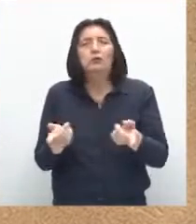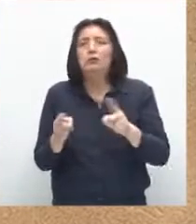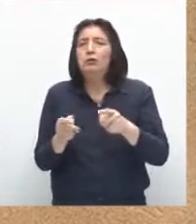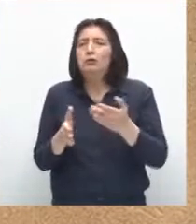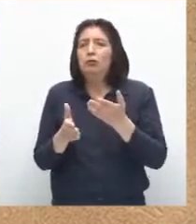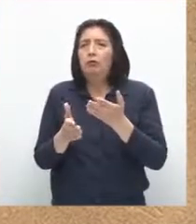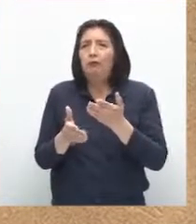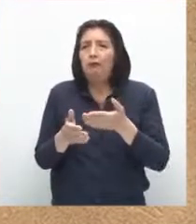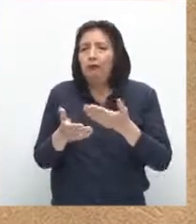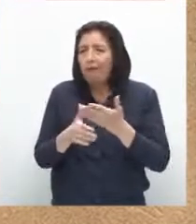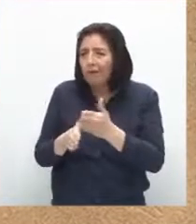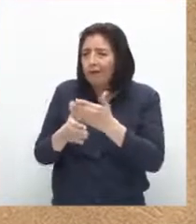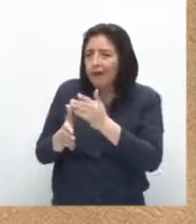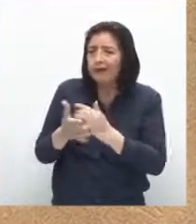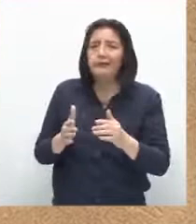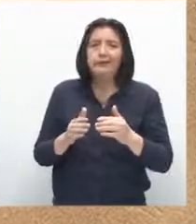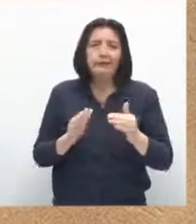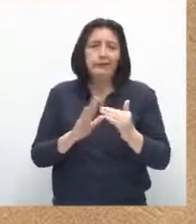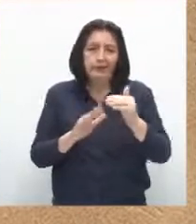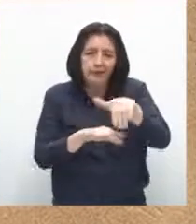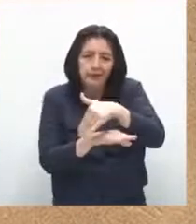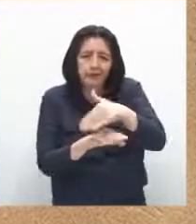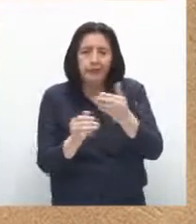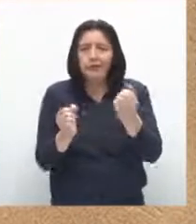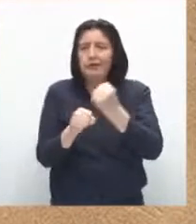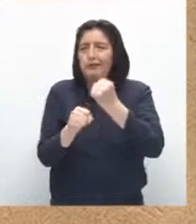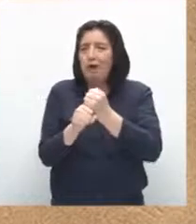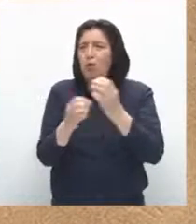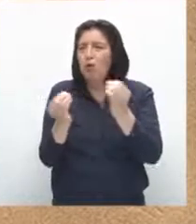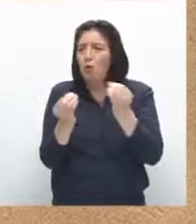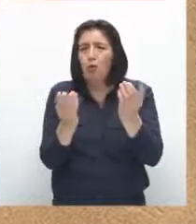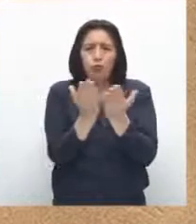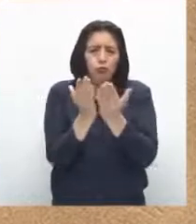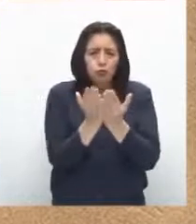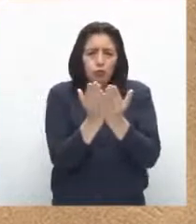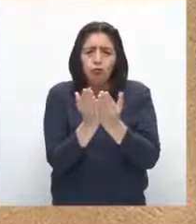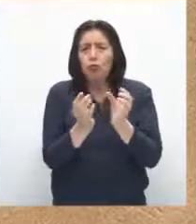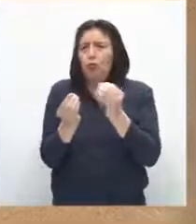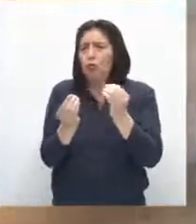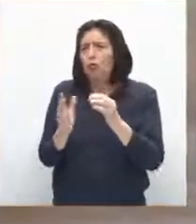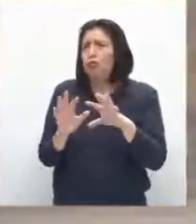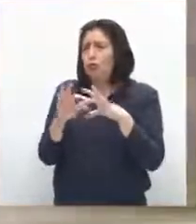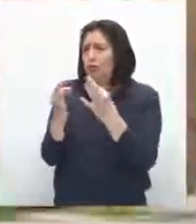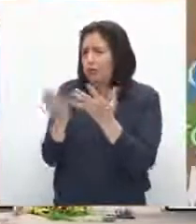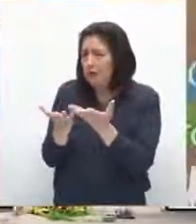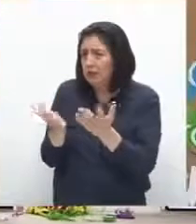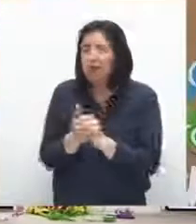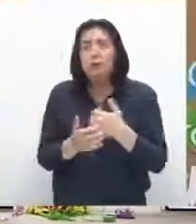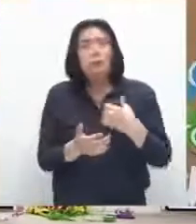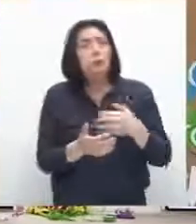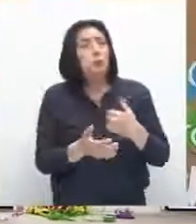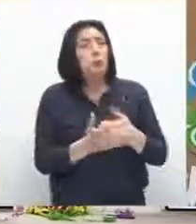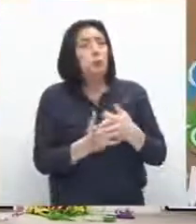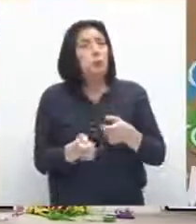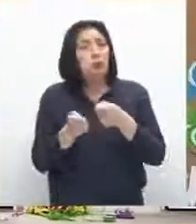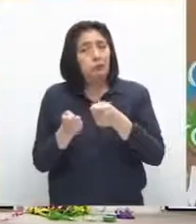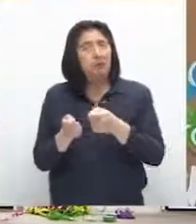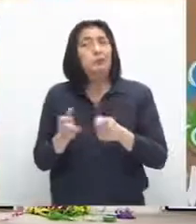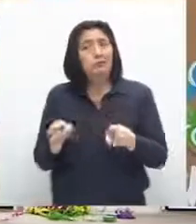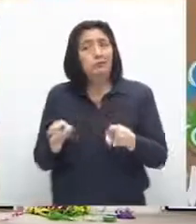de trabajos o de estudio o de hogar. El acoso puede ser llevado a un espacio físico. Guau, Andrea, me he puesto a